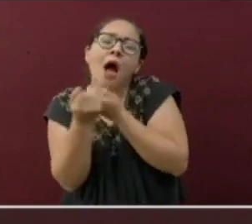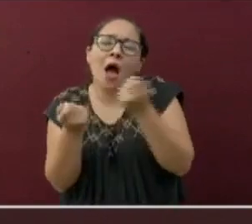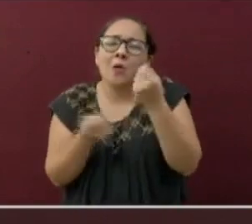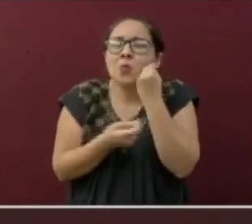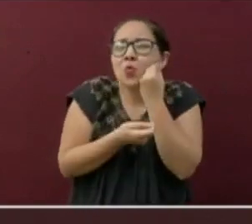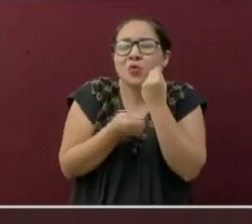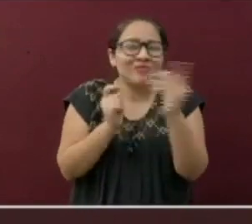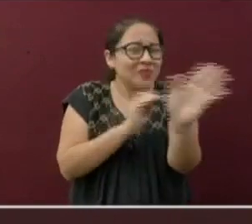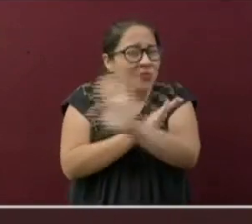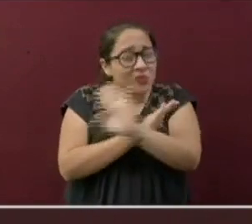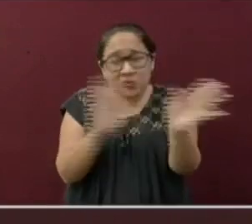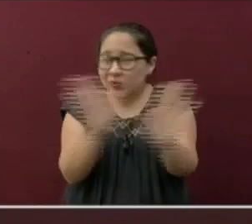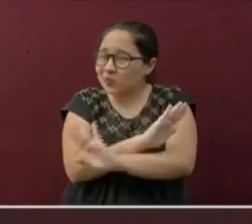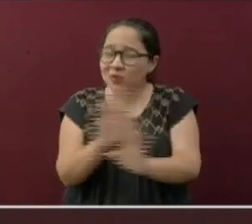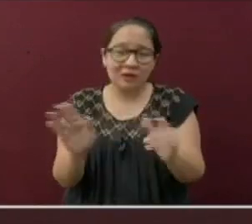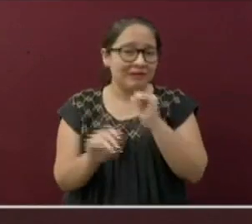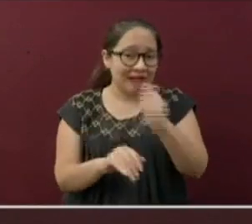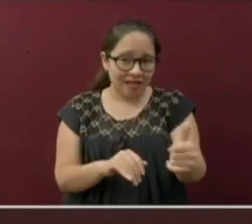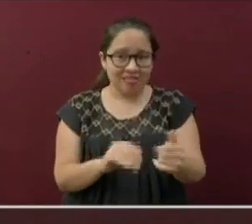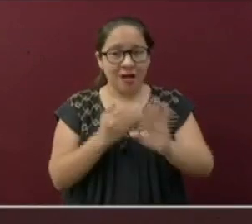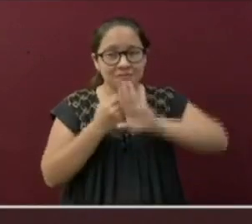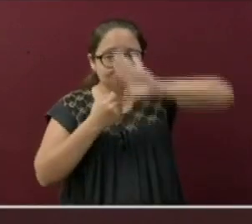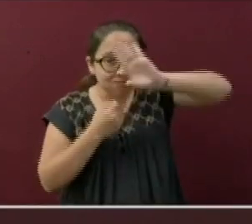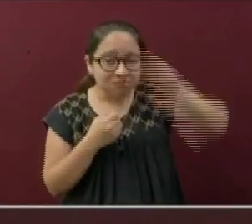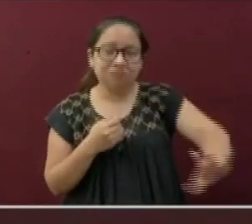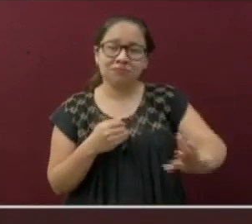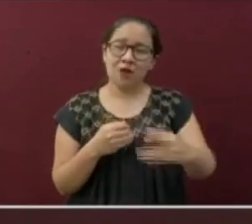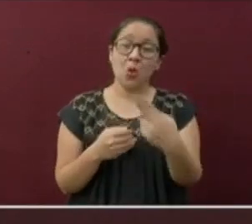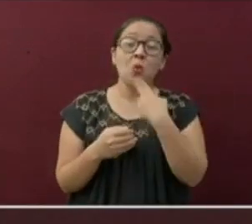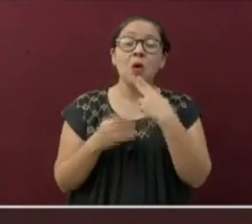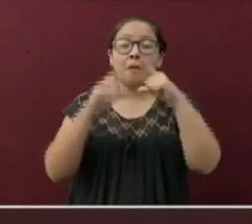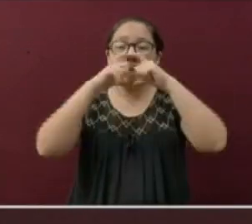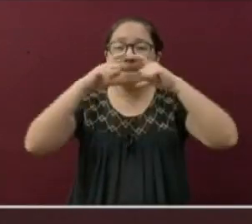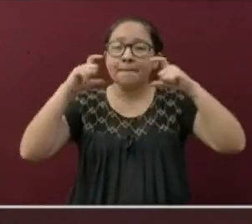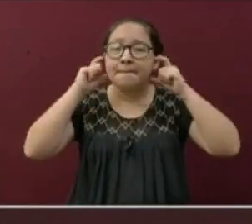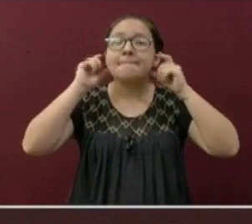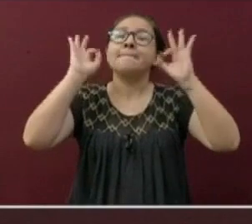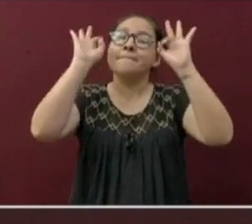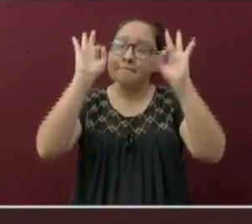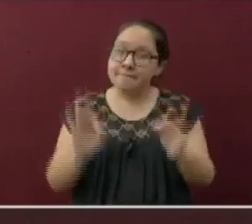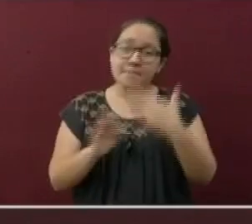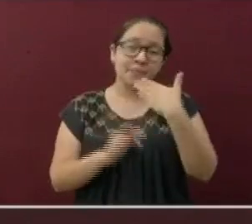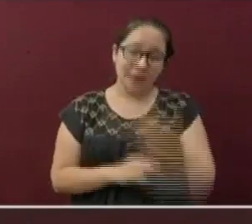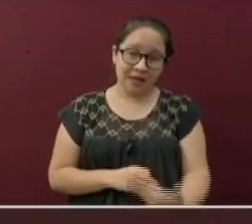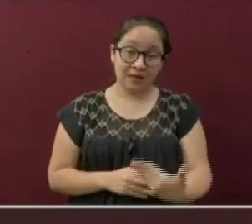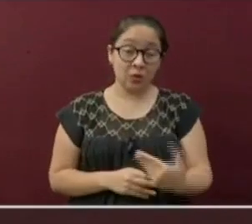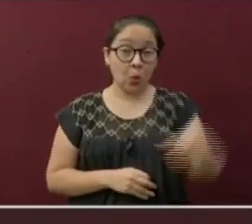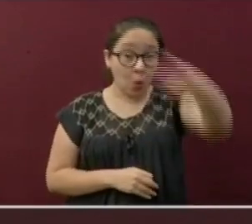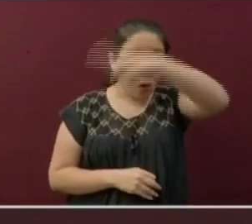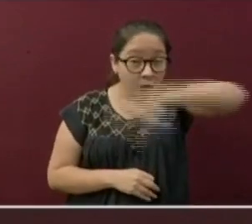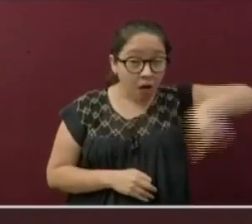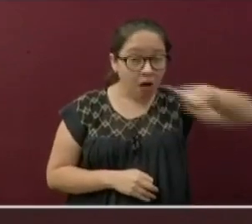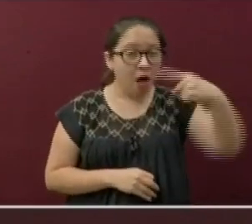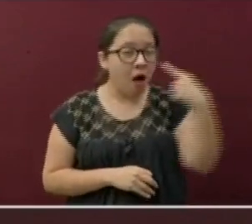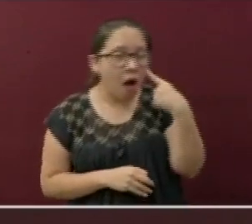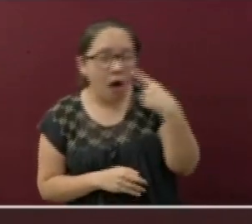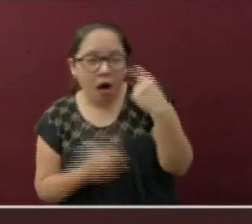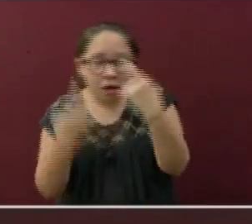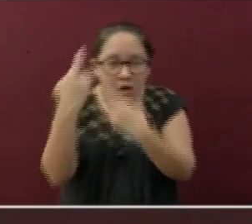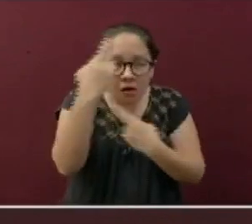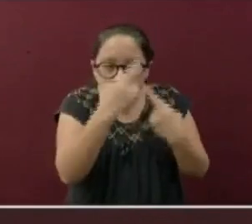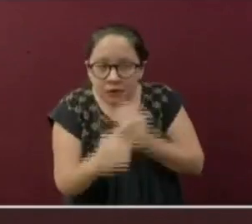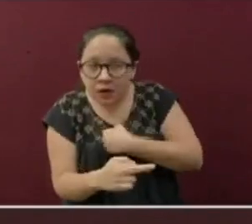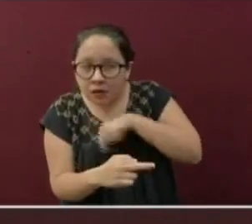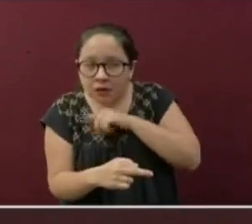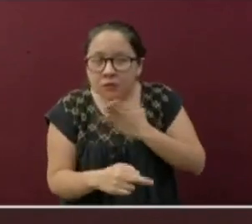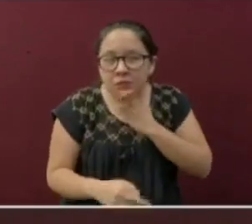al abrazo. Que usen de manera correcta el cubrebocas, que estén pendientes de su estado de